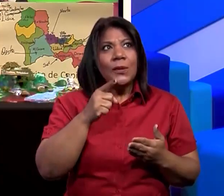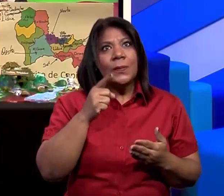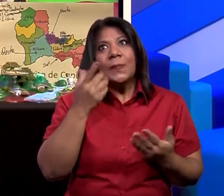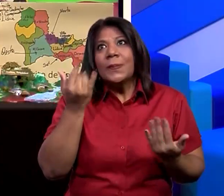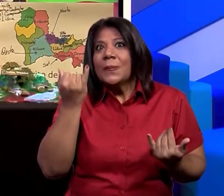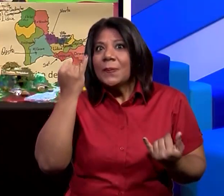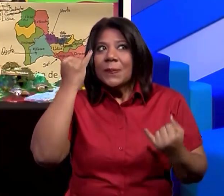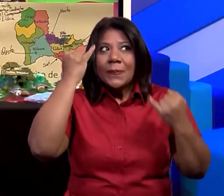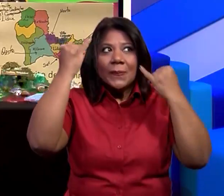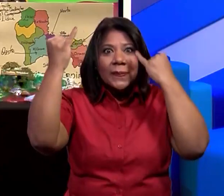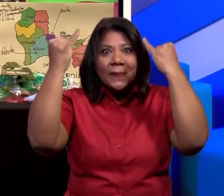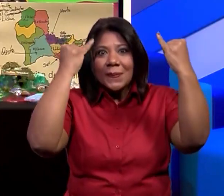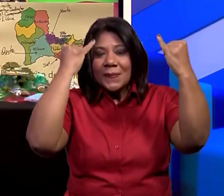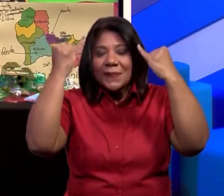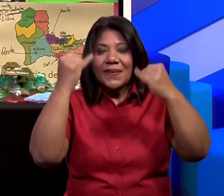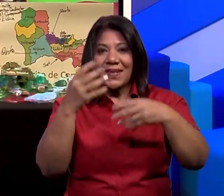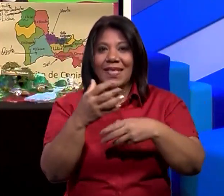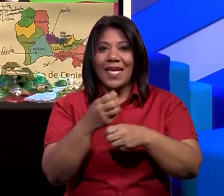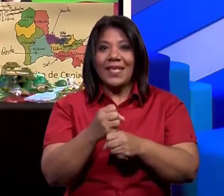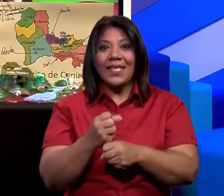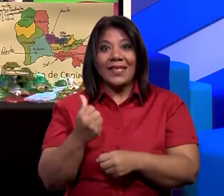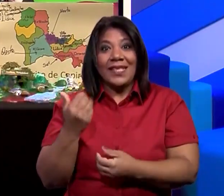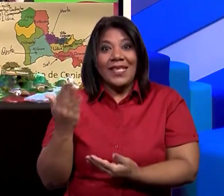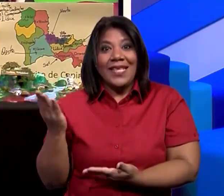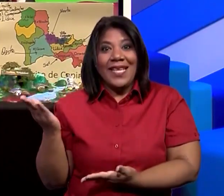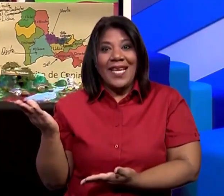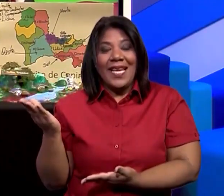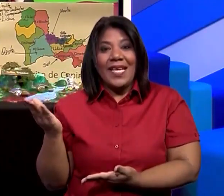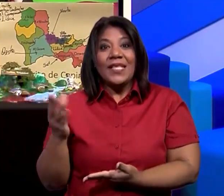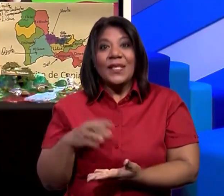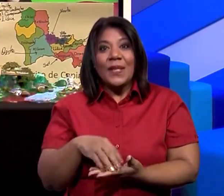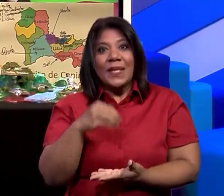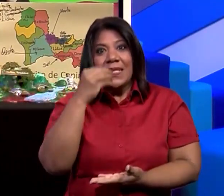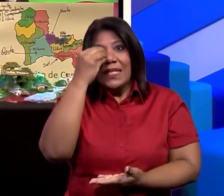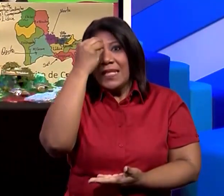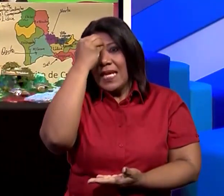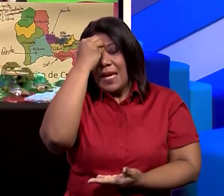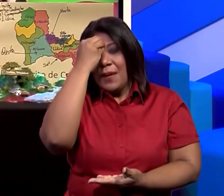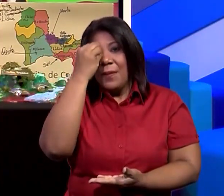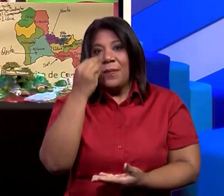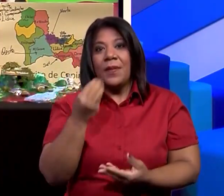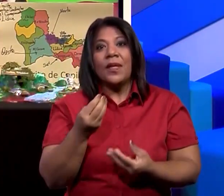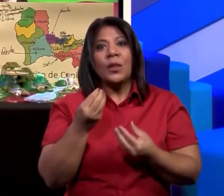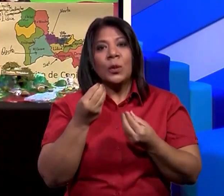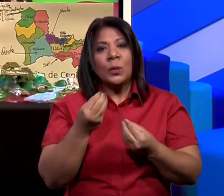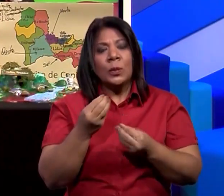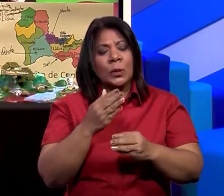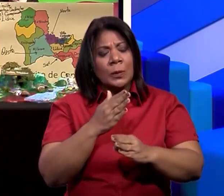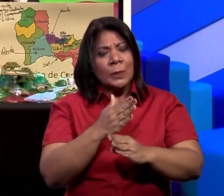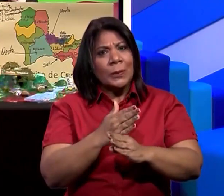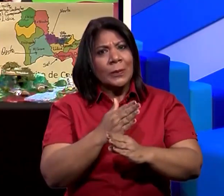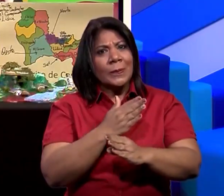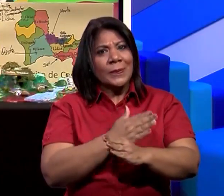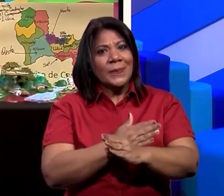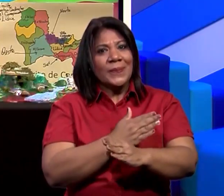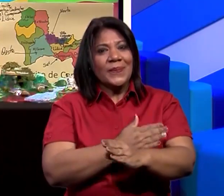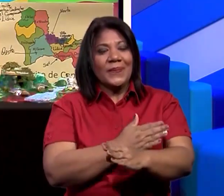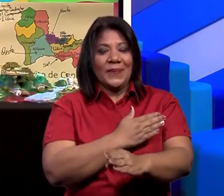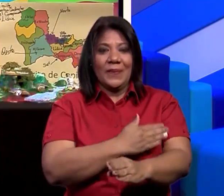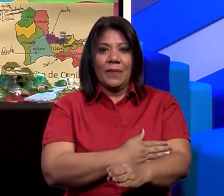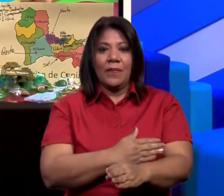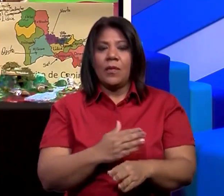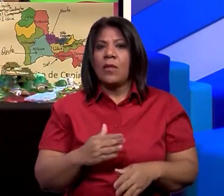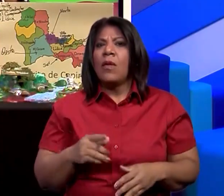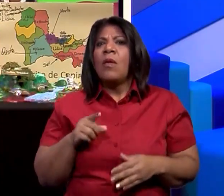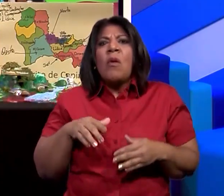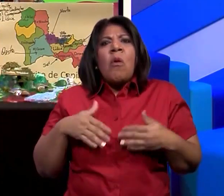van a poder realizar estas actividades y aprender mucho mejor. ¿Cómo van a hacerlo?